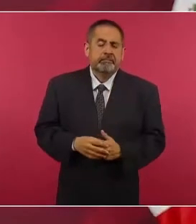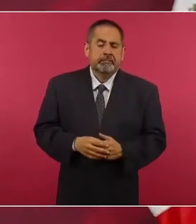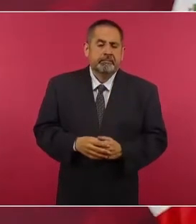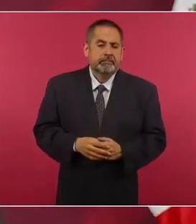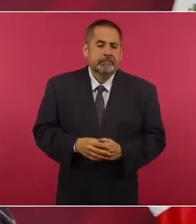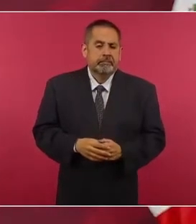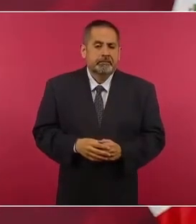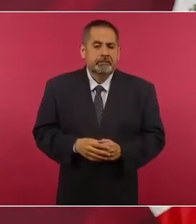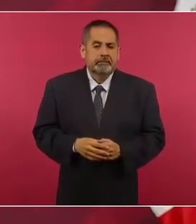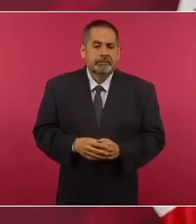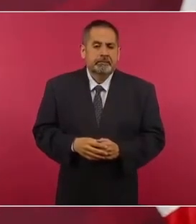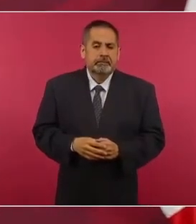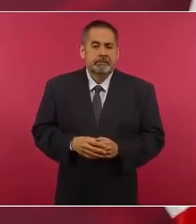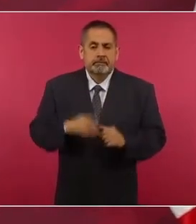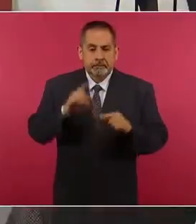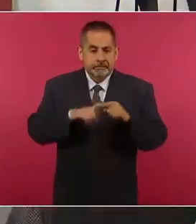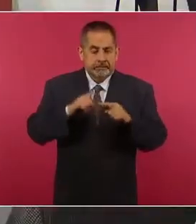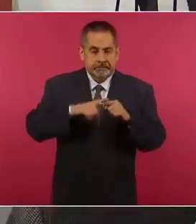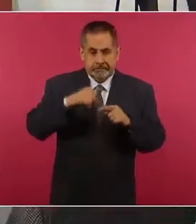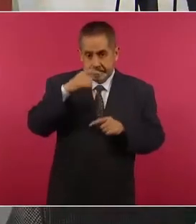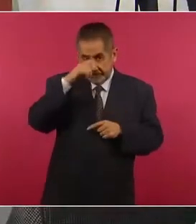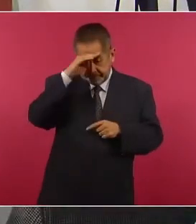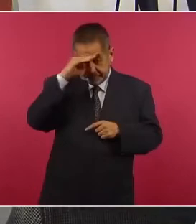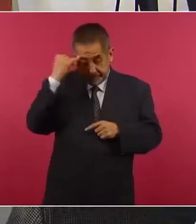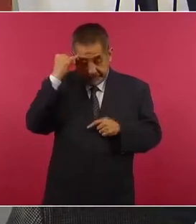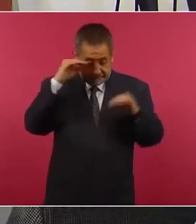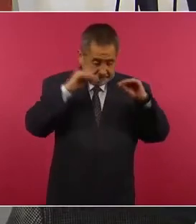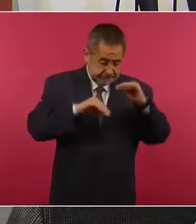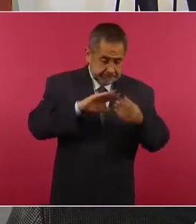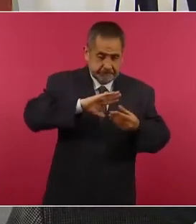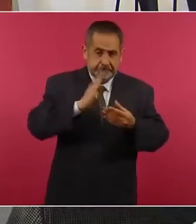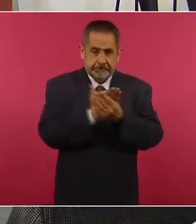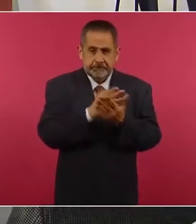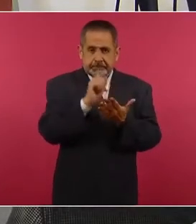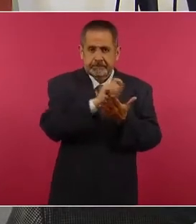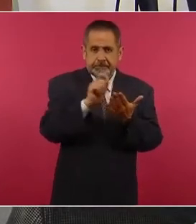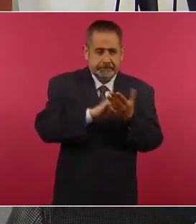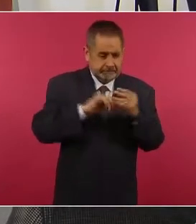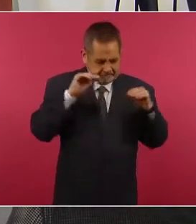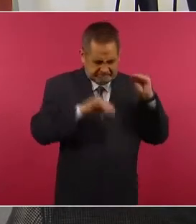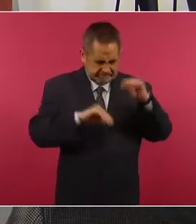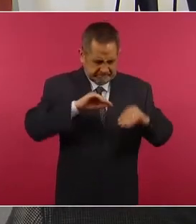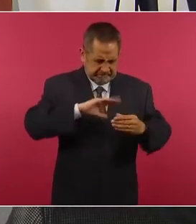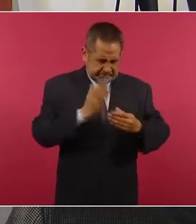Quienes armaron el expediente del general